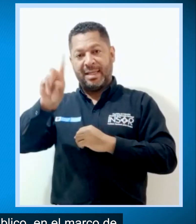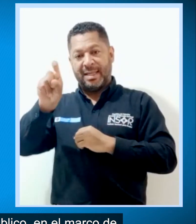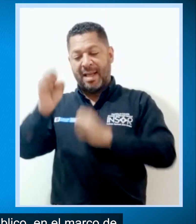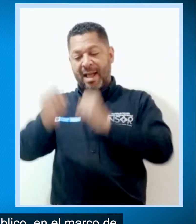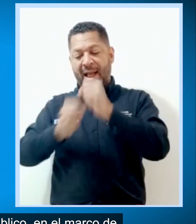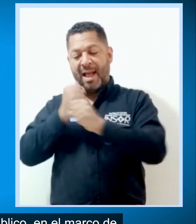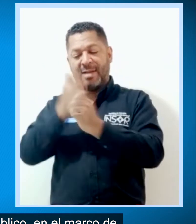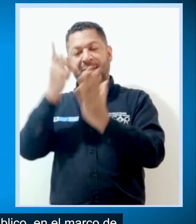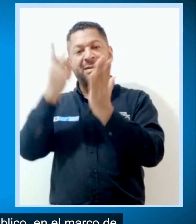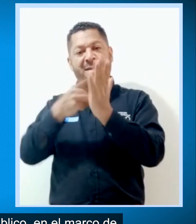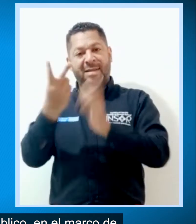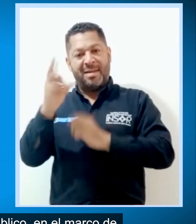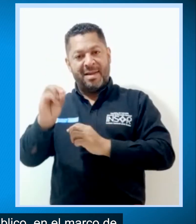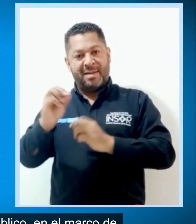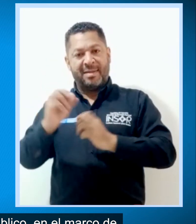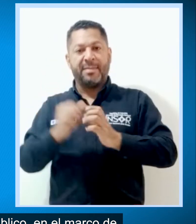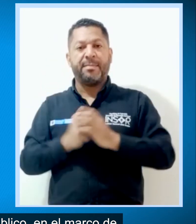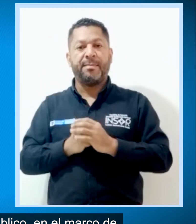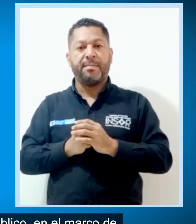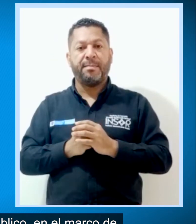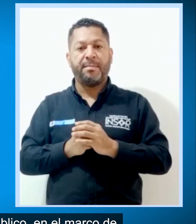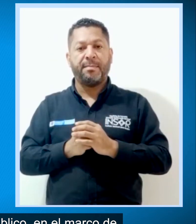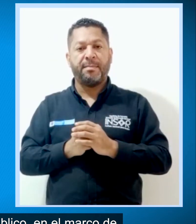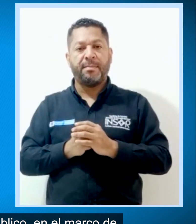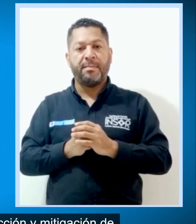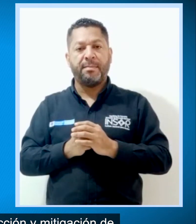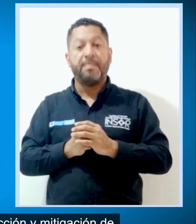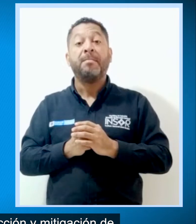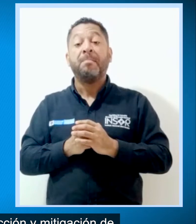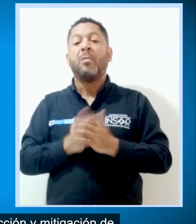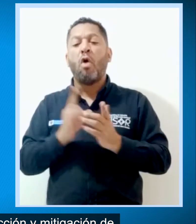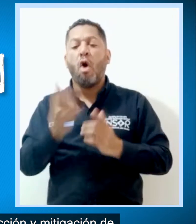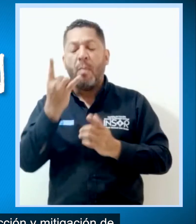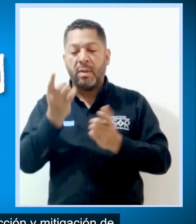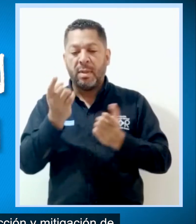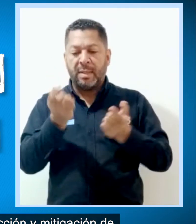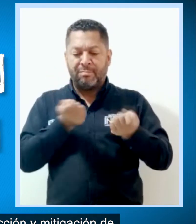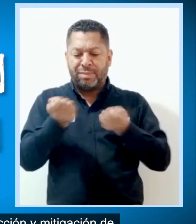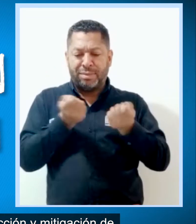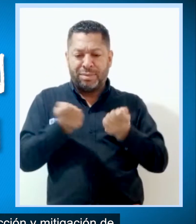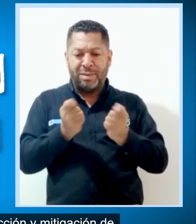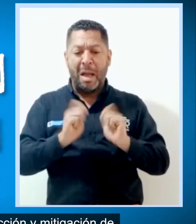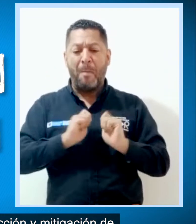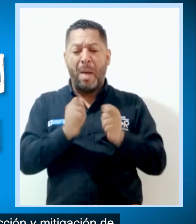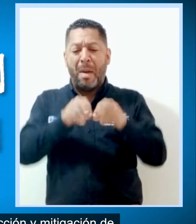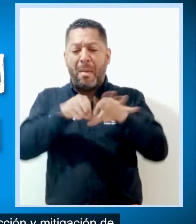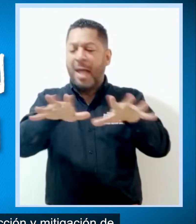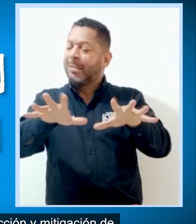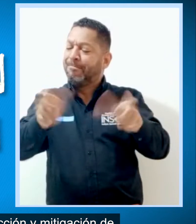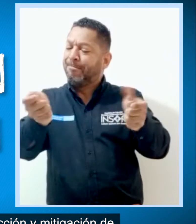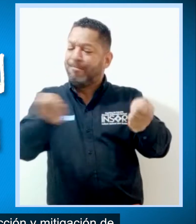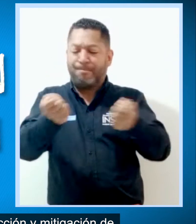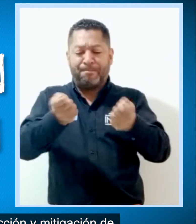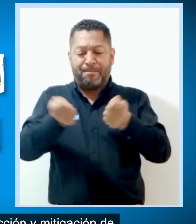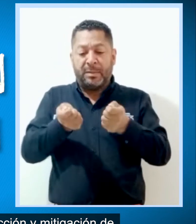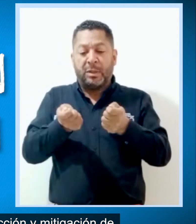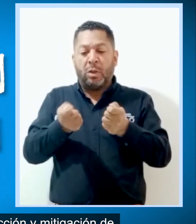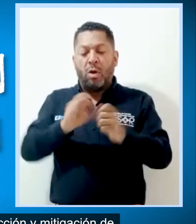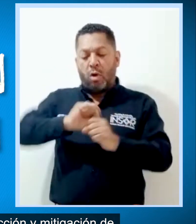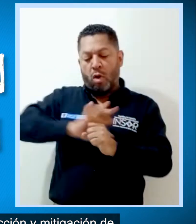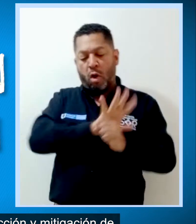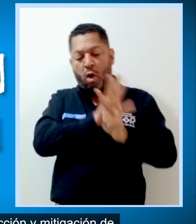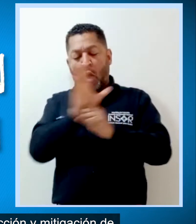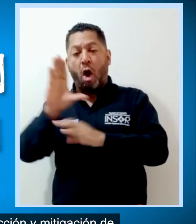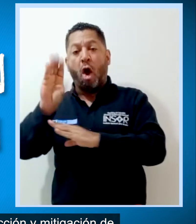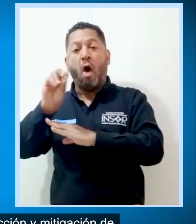establecido por el Decreto 636 del 2020 y que permiten, asimismo, la reducción y